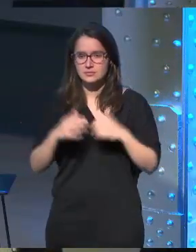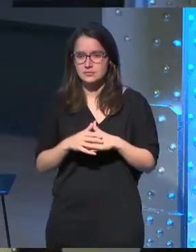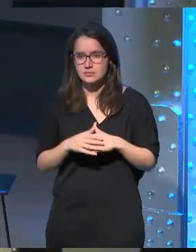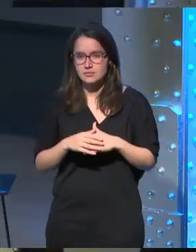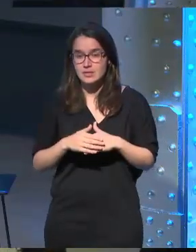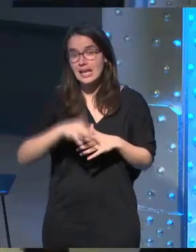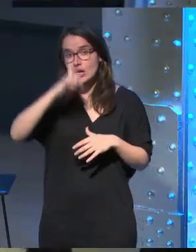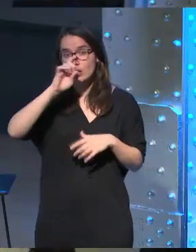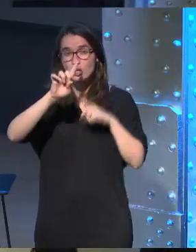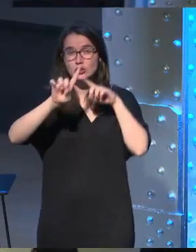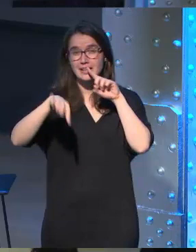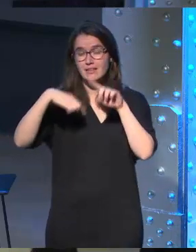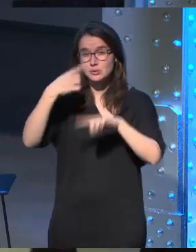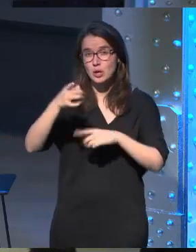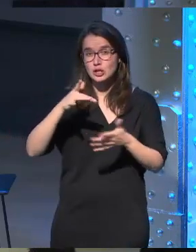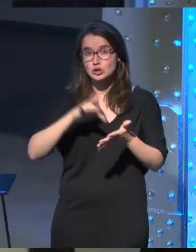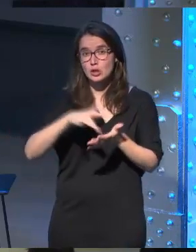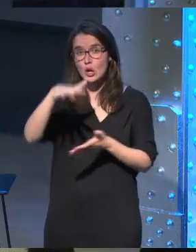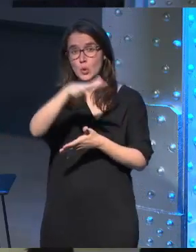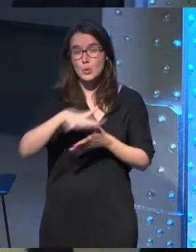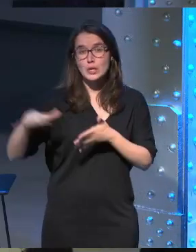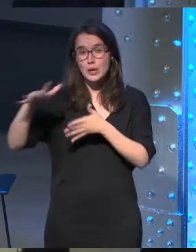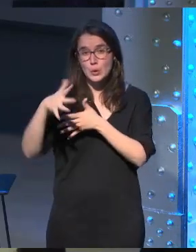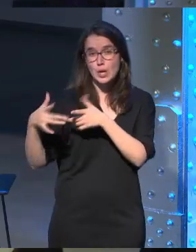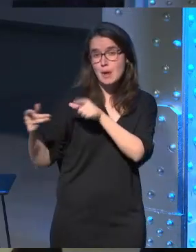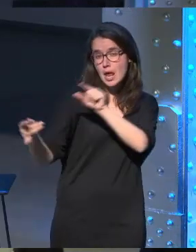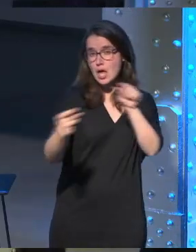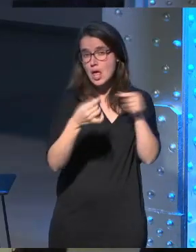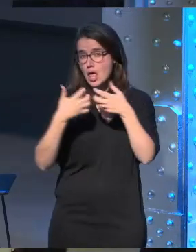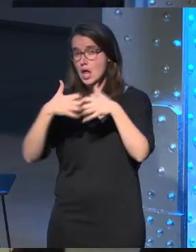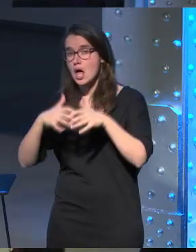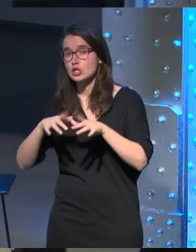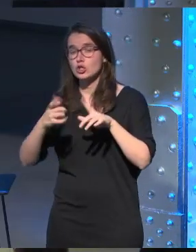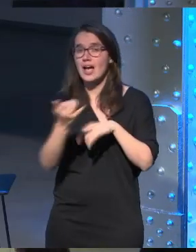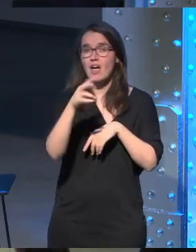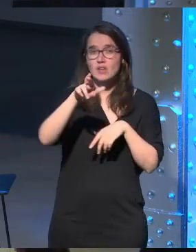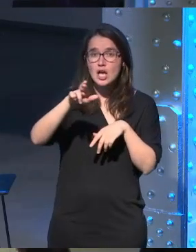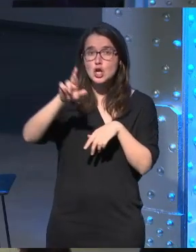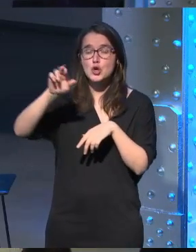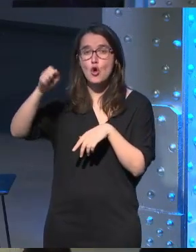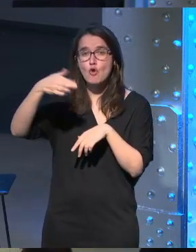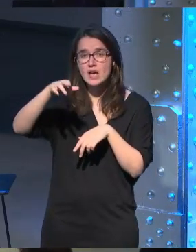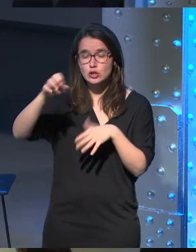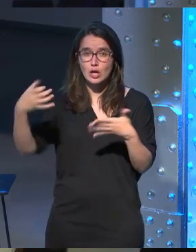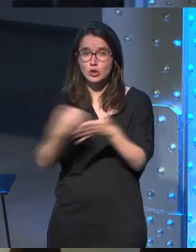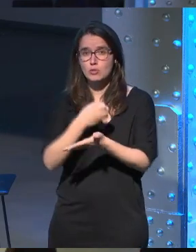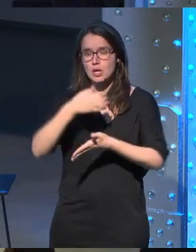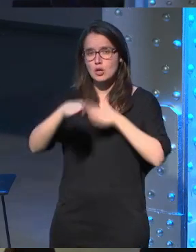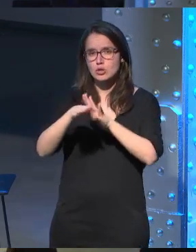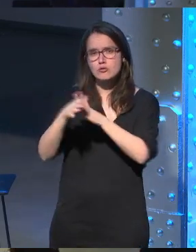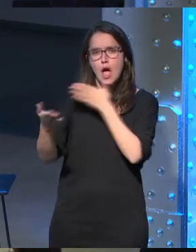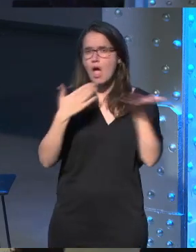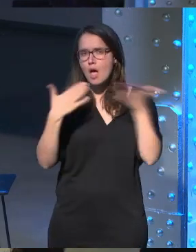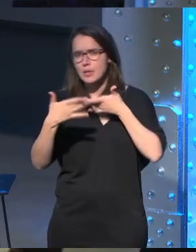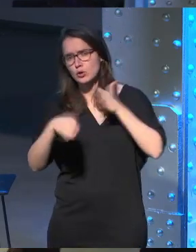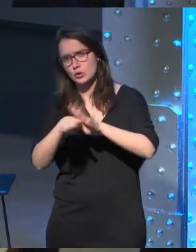Recordaros a todos que luego después hay una zona de networking y que tendremos a Javier a Roberto a Jorge a todos para seguir conversando y para